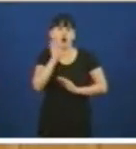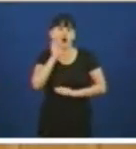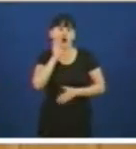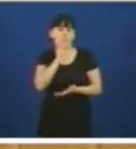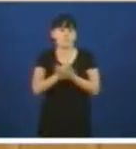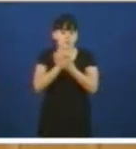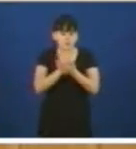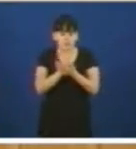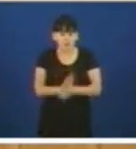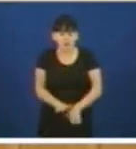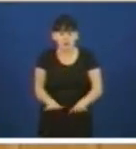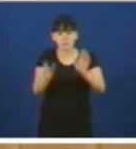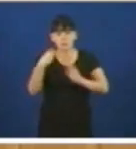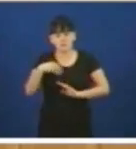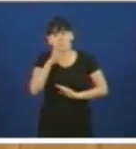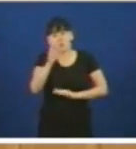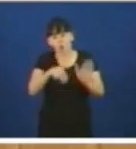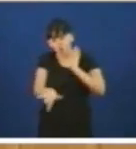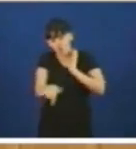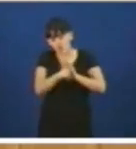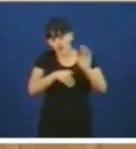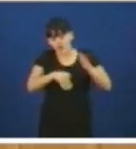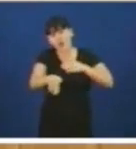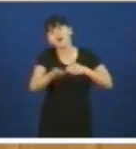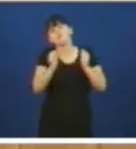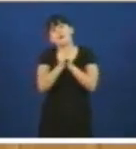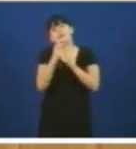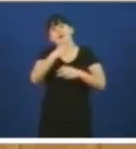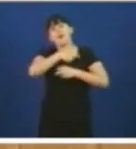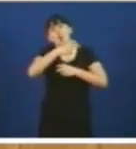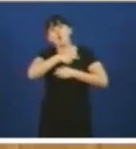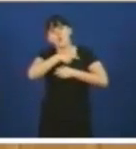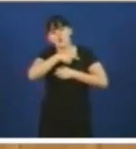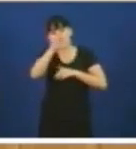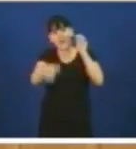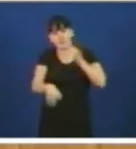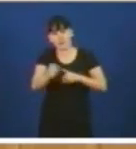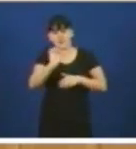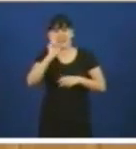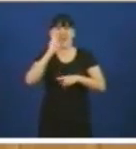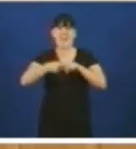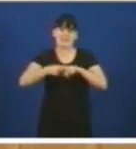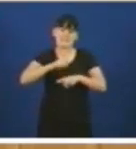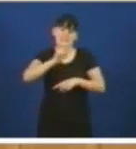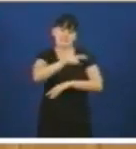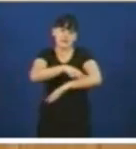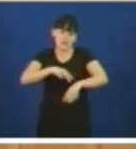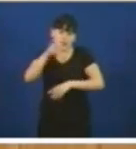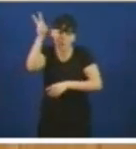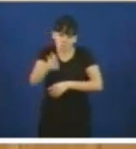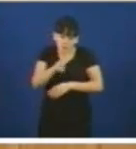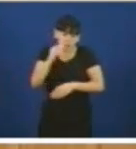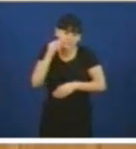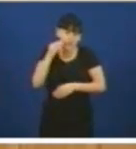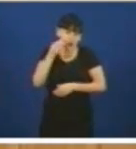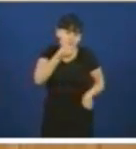e con motivo da proximidade das eleccións do 20 de novembro o exdelegado do goberno socialista vio a Ferrol a anunciar que